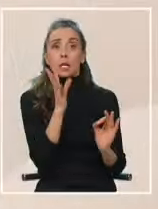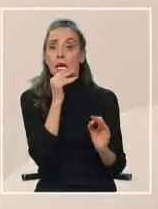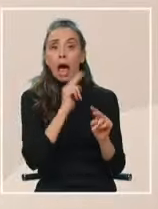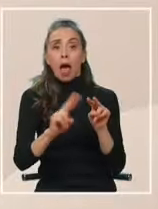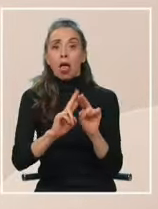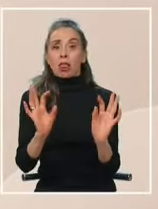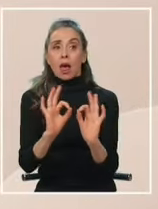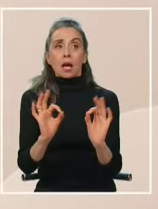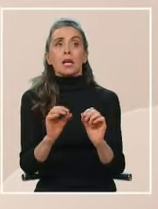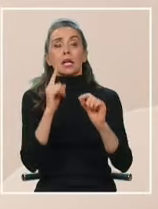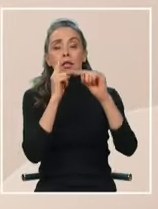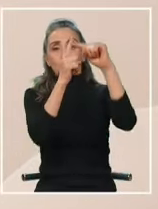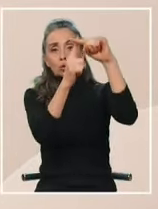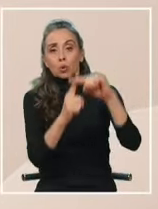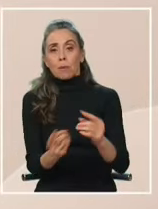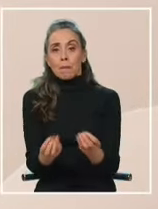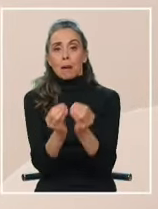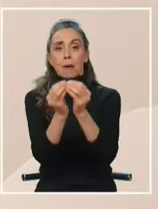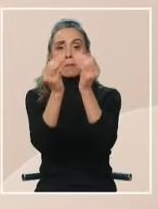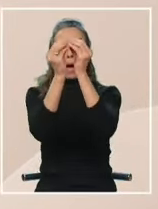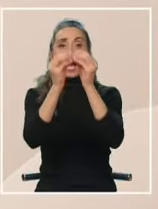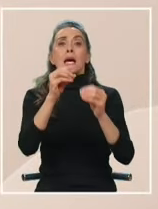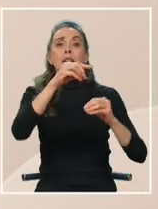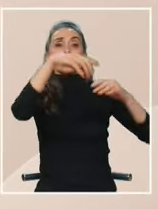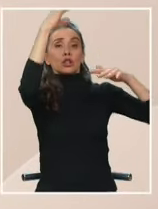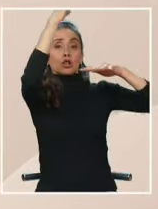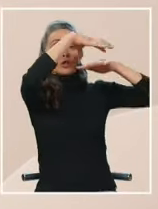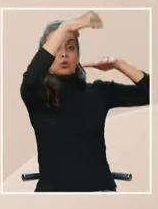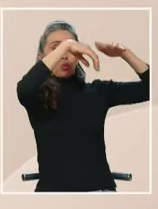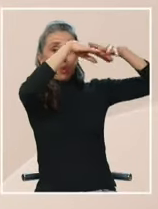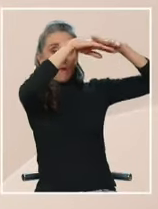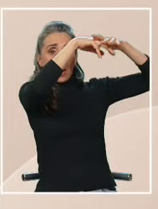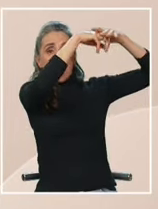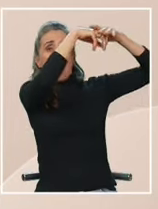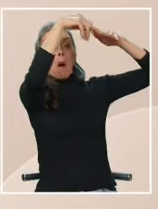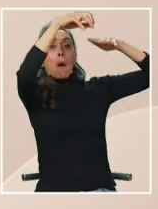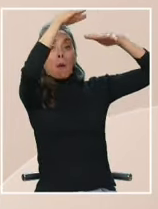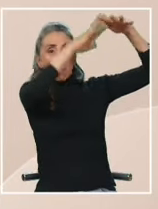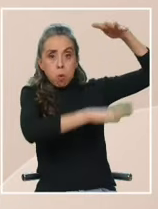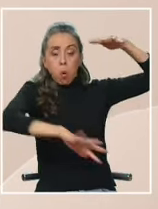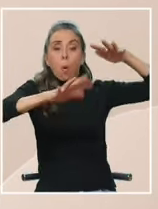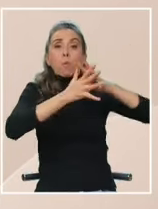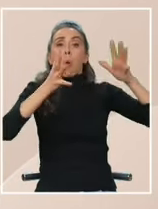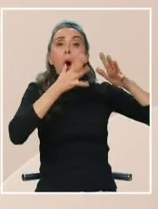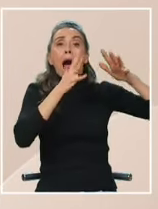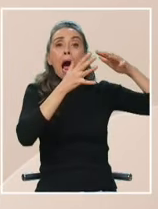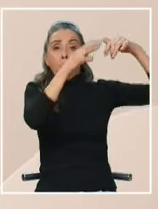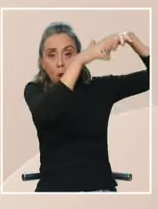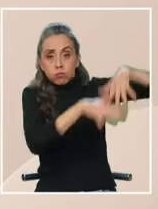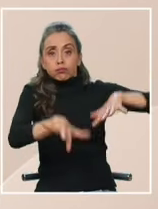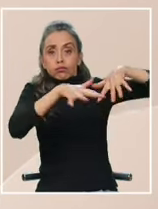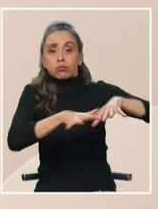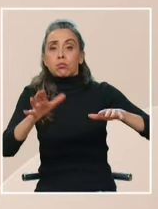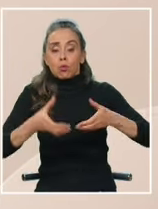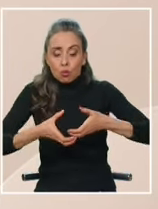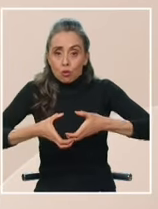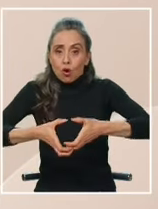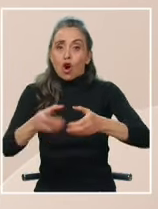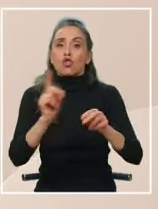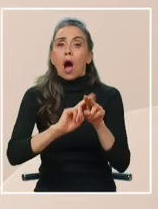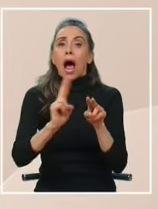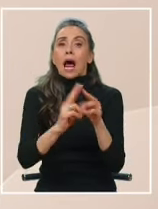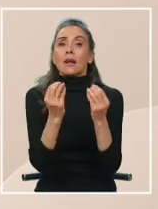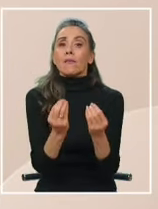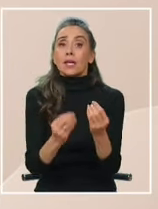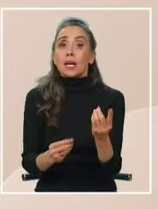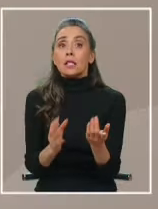habría hecho. Es una suma de cosas. Está llegando más agua el colector. Y por otro lado, el mantenimiento probablemente del colector no ha sido el adecuado. O seguramente